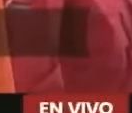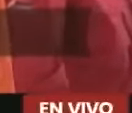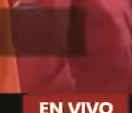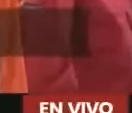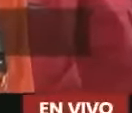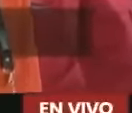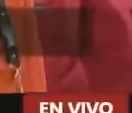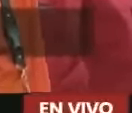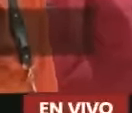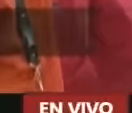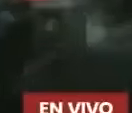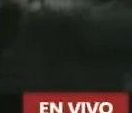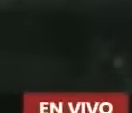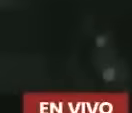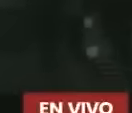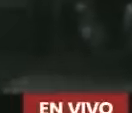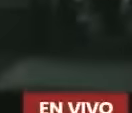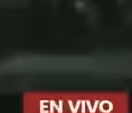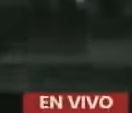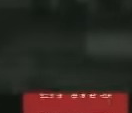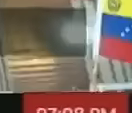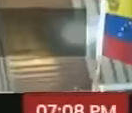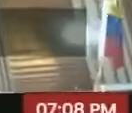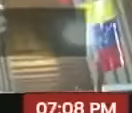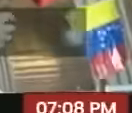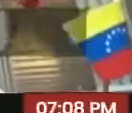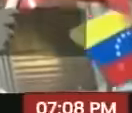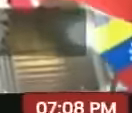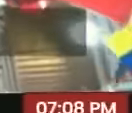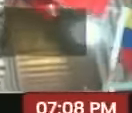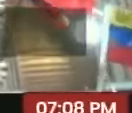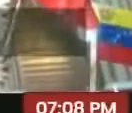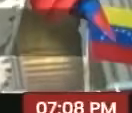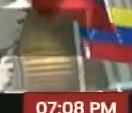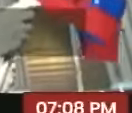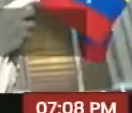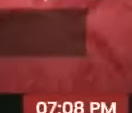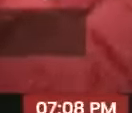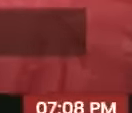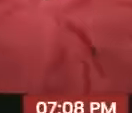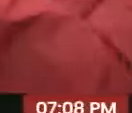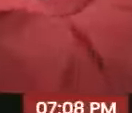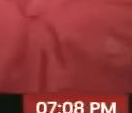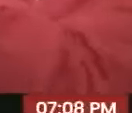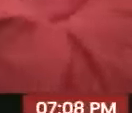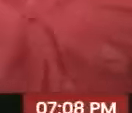gringos jamás podrán con Venezuela que viva la patria